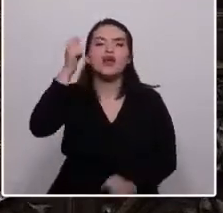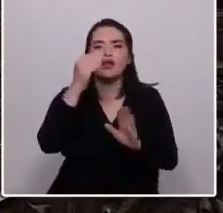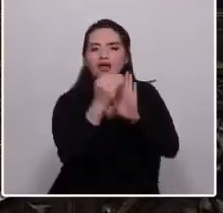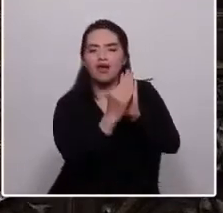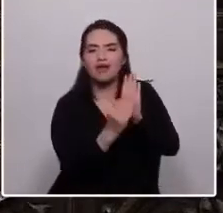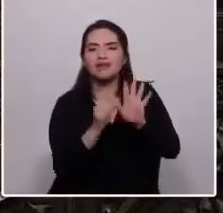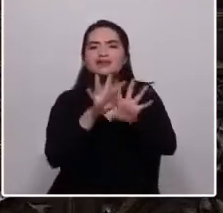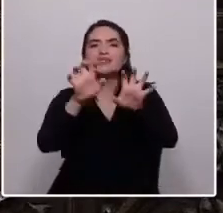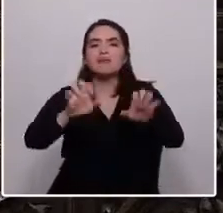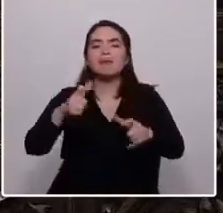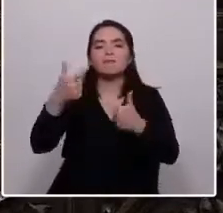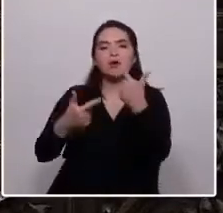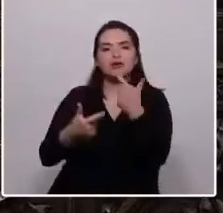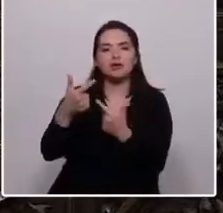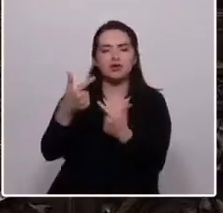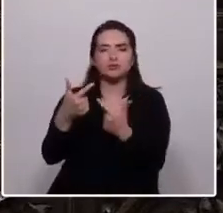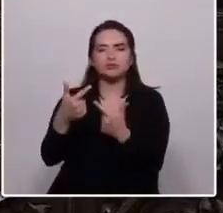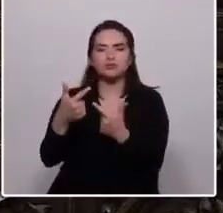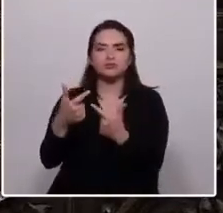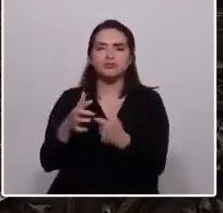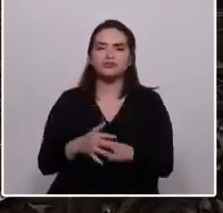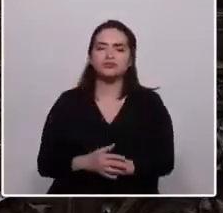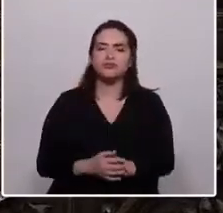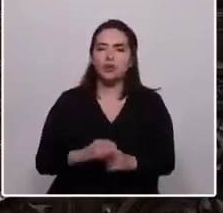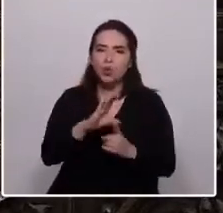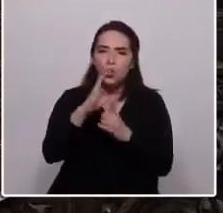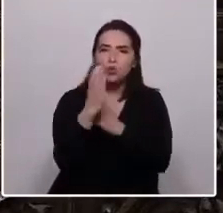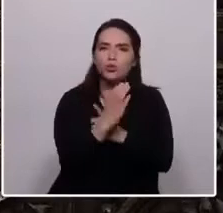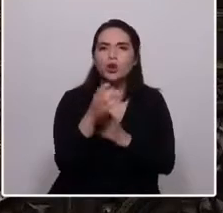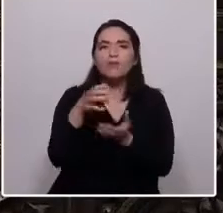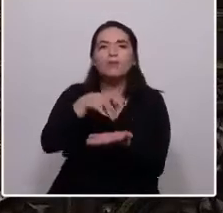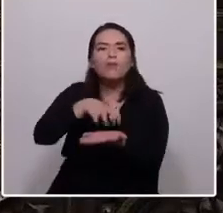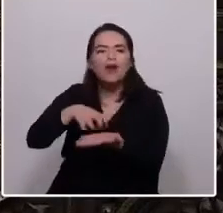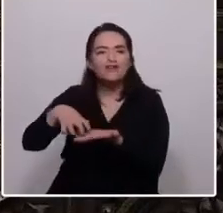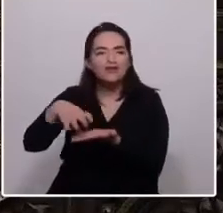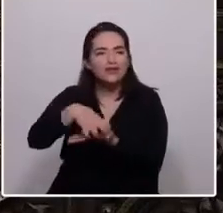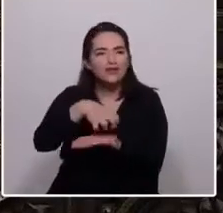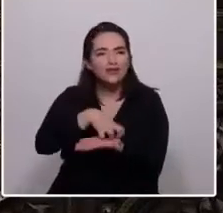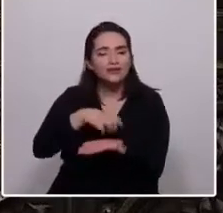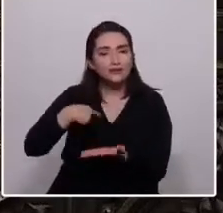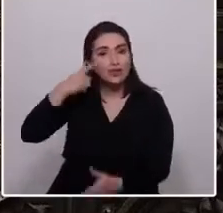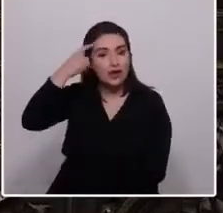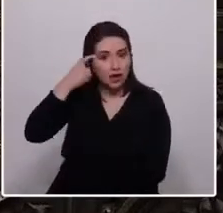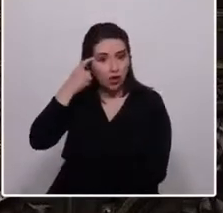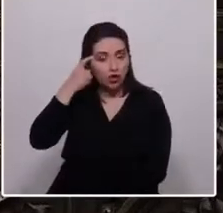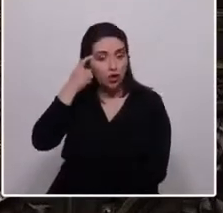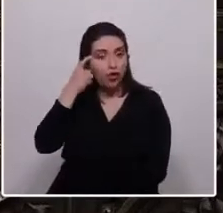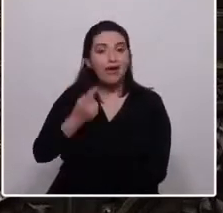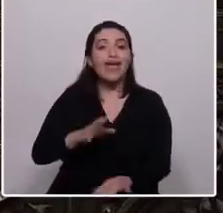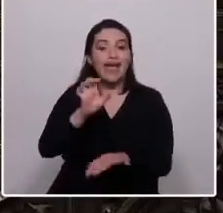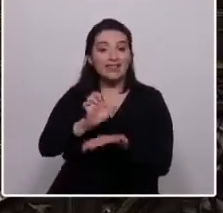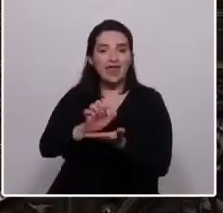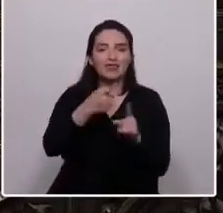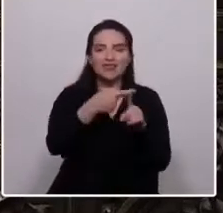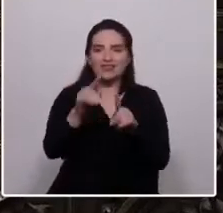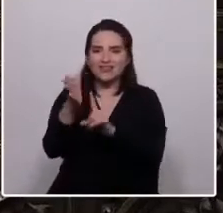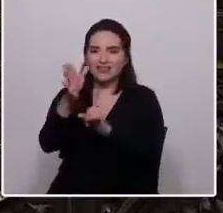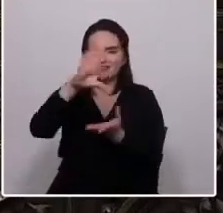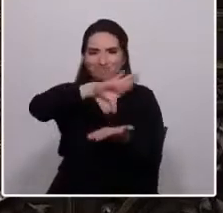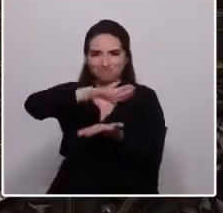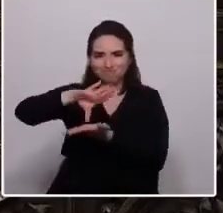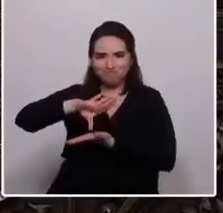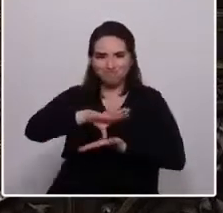políticos deben nacer de la cultura de los pueblos. Creo en el Estado plurinacional para la convivencia